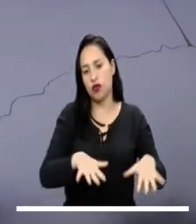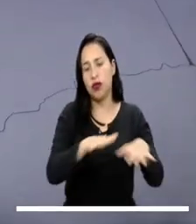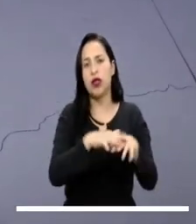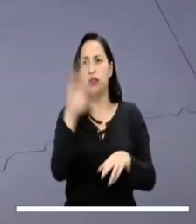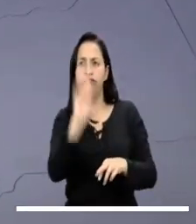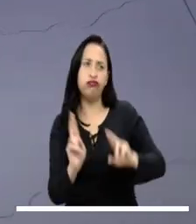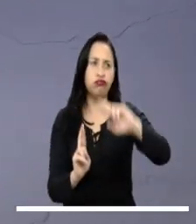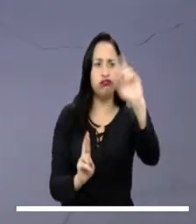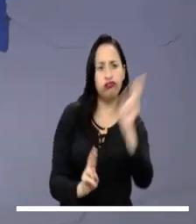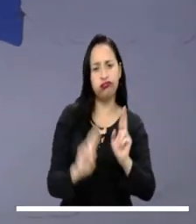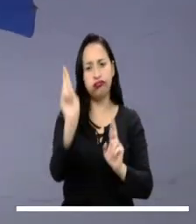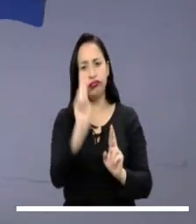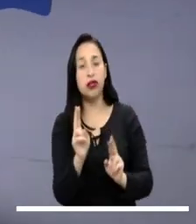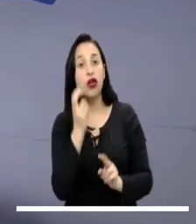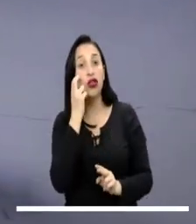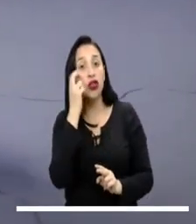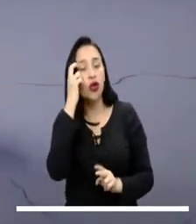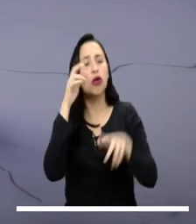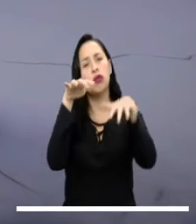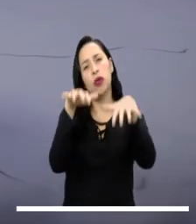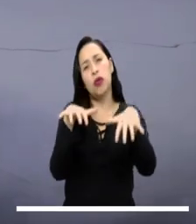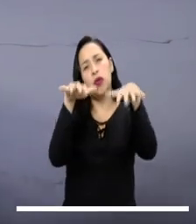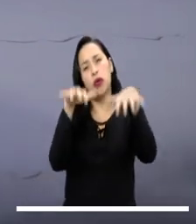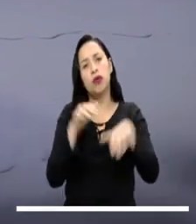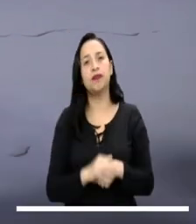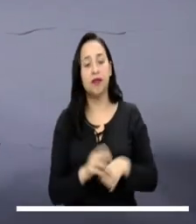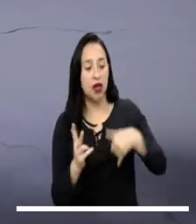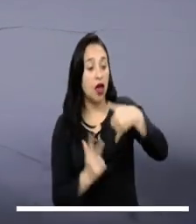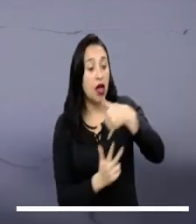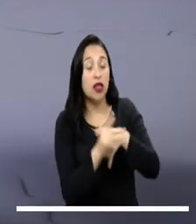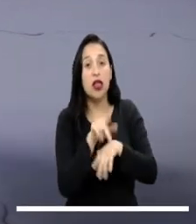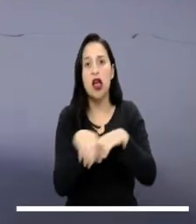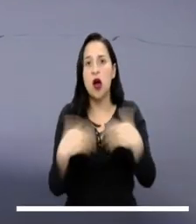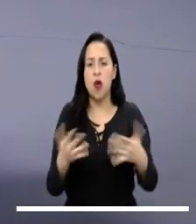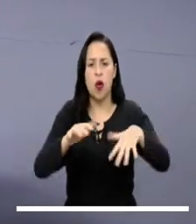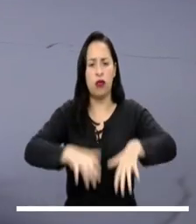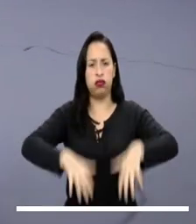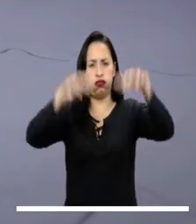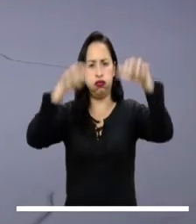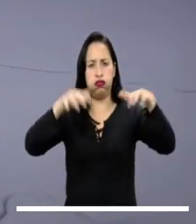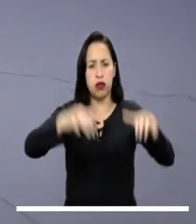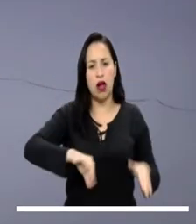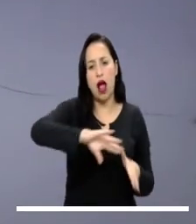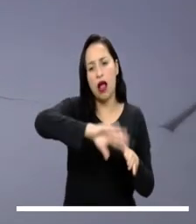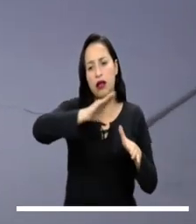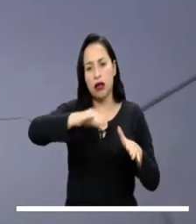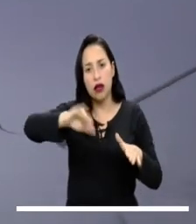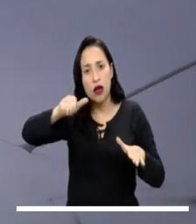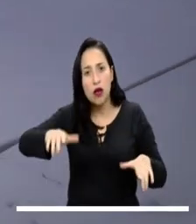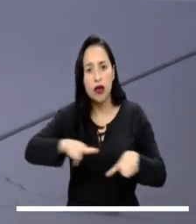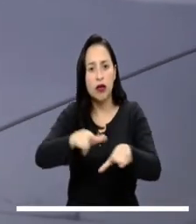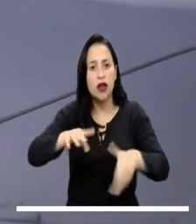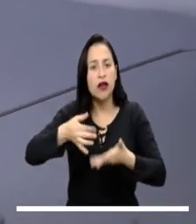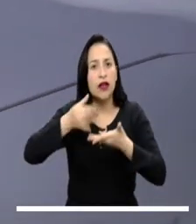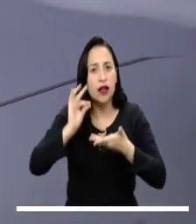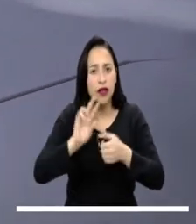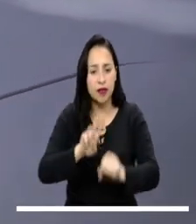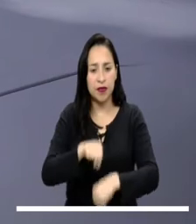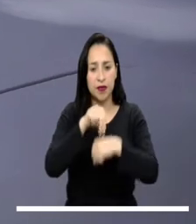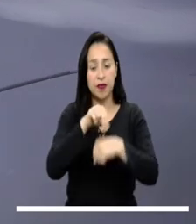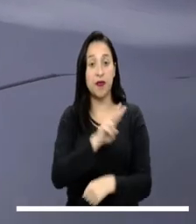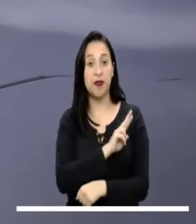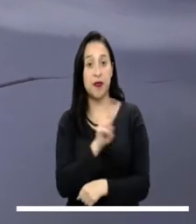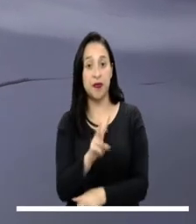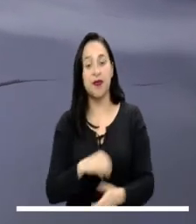En Chocó se prevén lluvias suaves. La noche andina tendrá lluvias fuertes en Antioquia, Eje Cafetero, Nariño y Valle del Cauca.